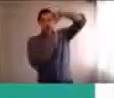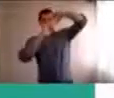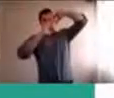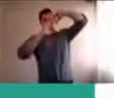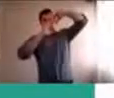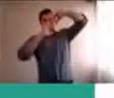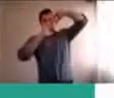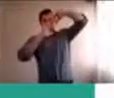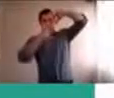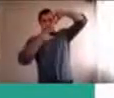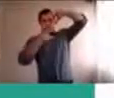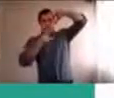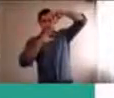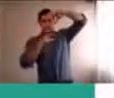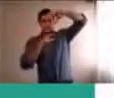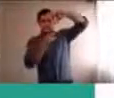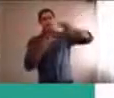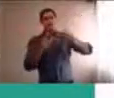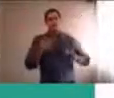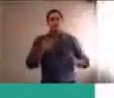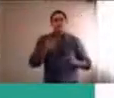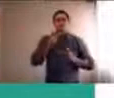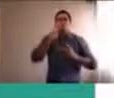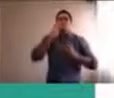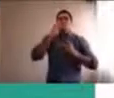las distintas, brillitos,